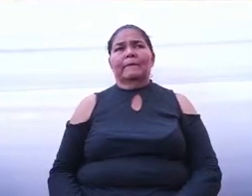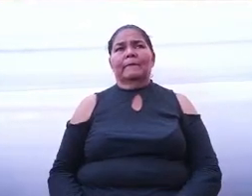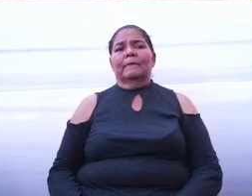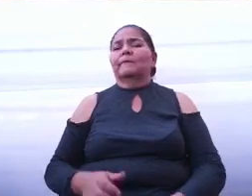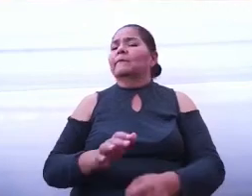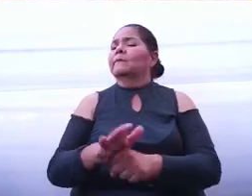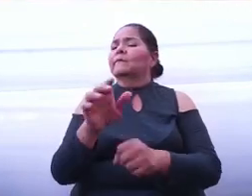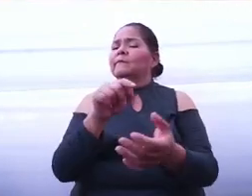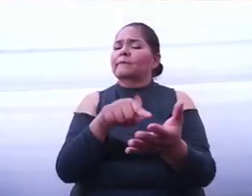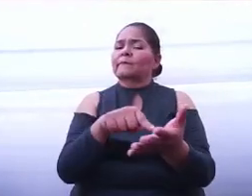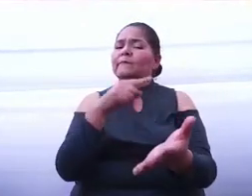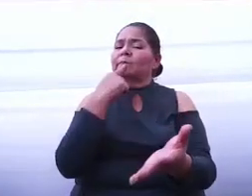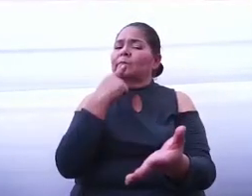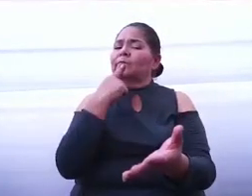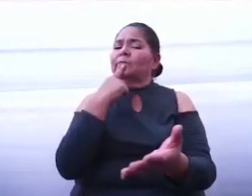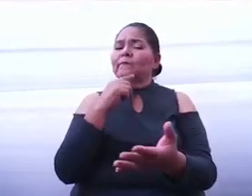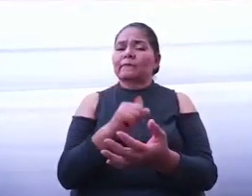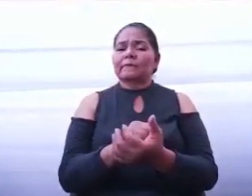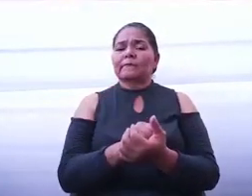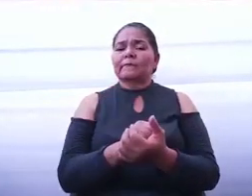Celaya y su gente.